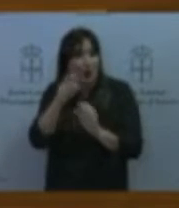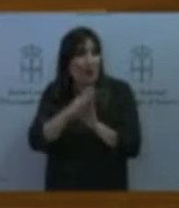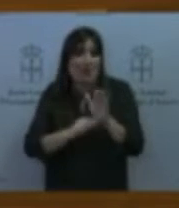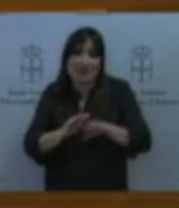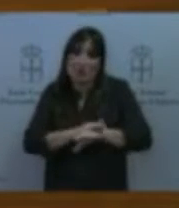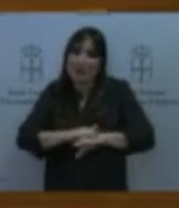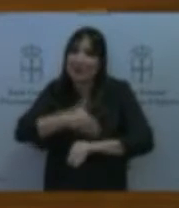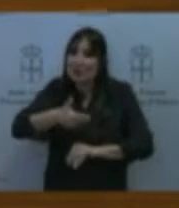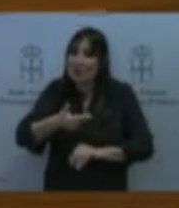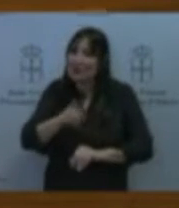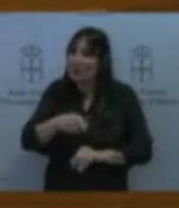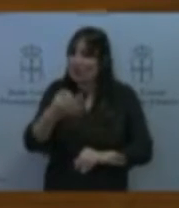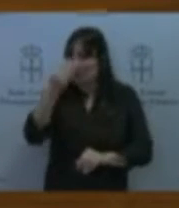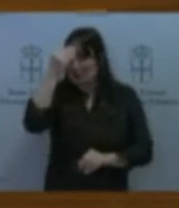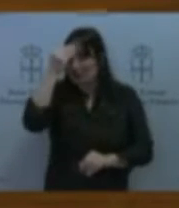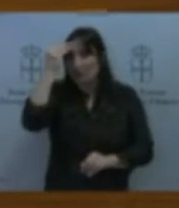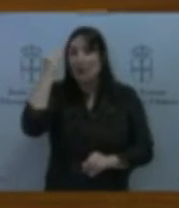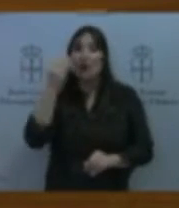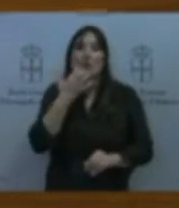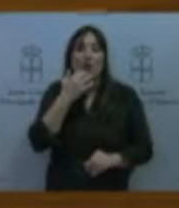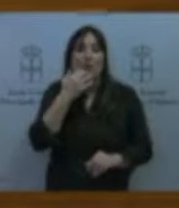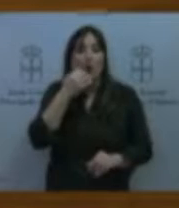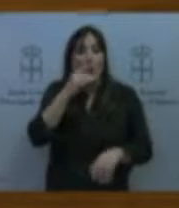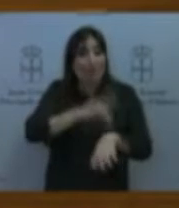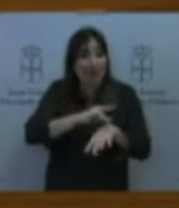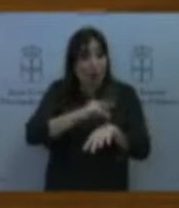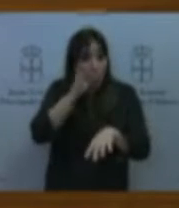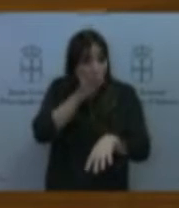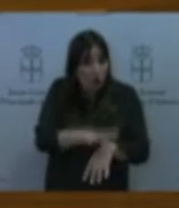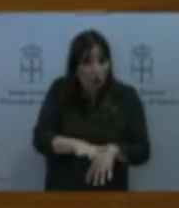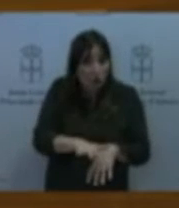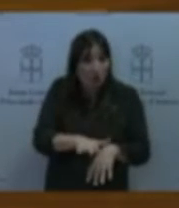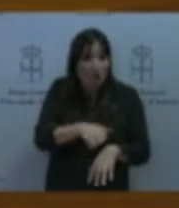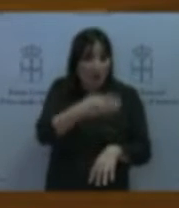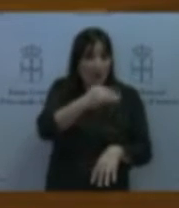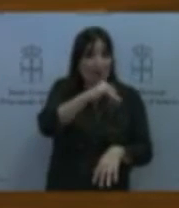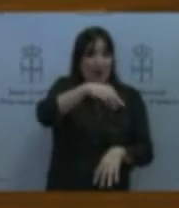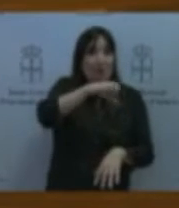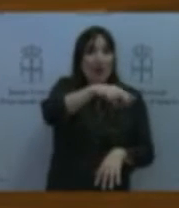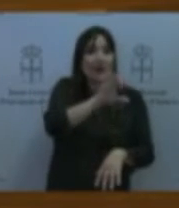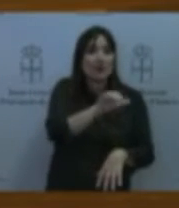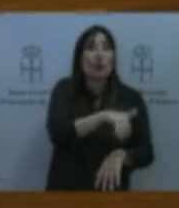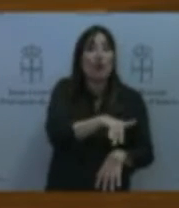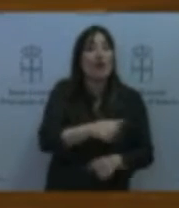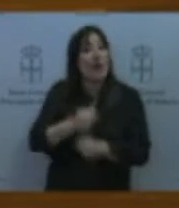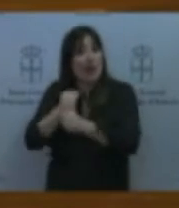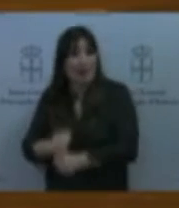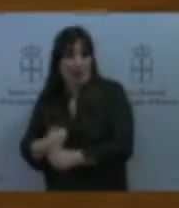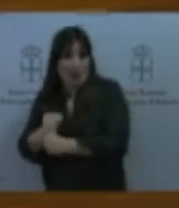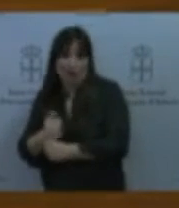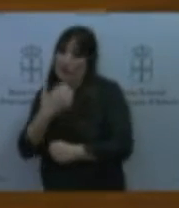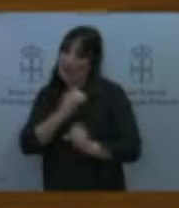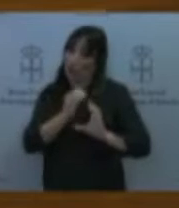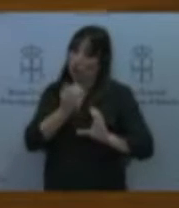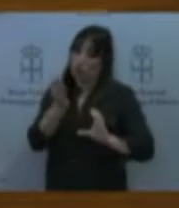pediatra de Ibenes se encuentra en nada y sin transporte público un poco complicado pero vuelvo